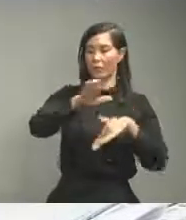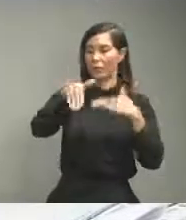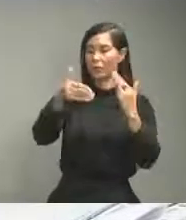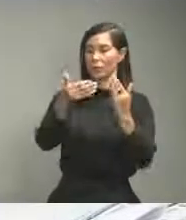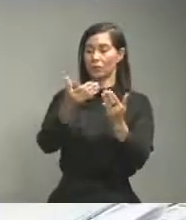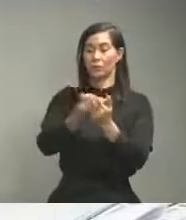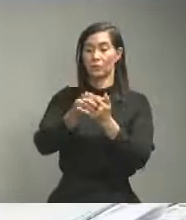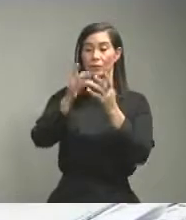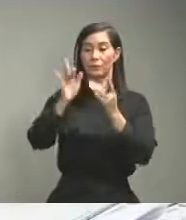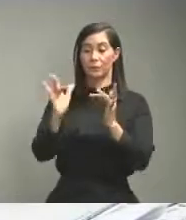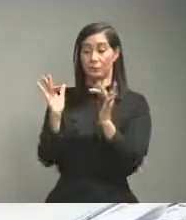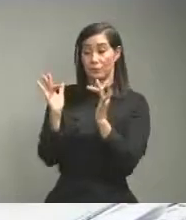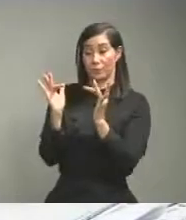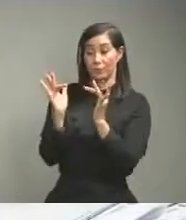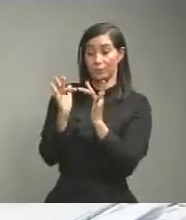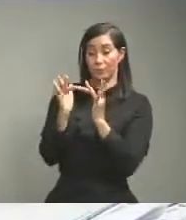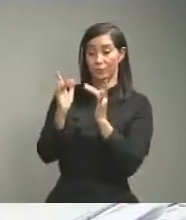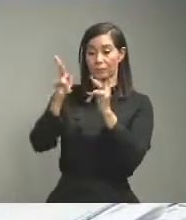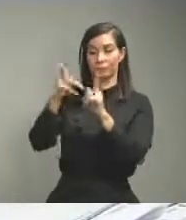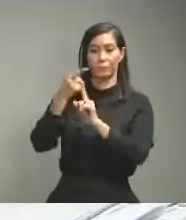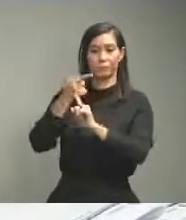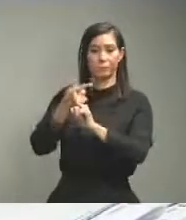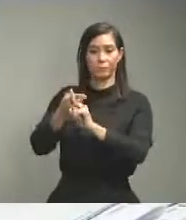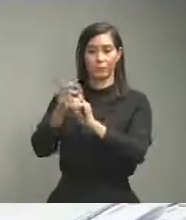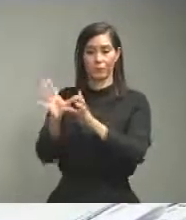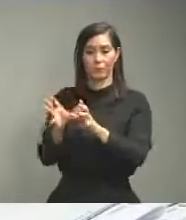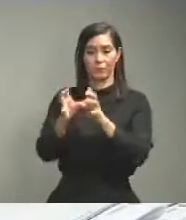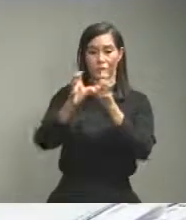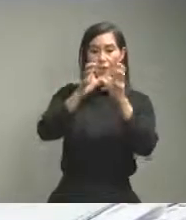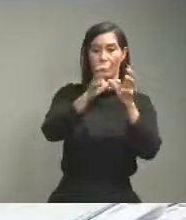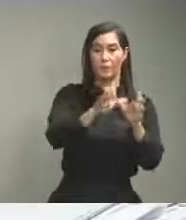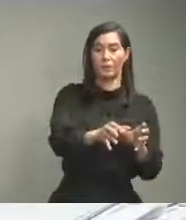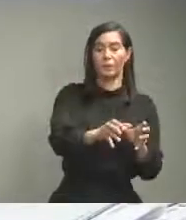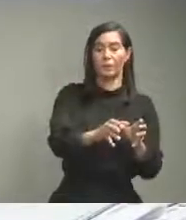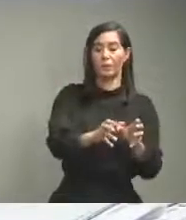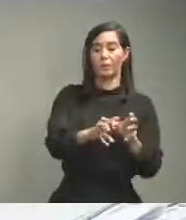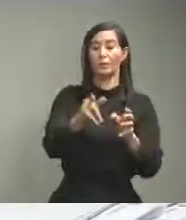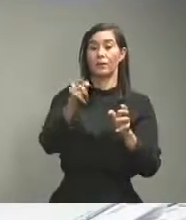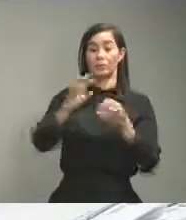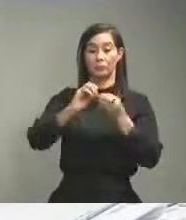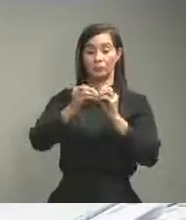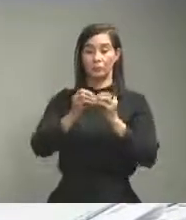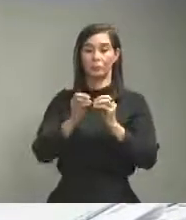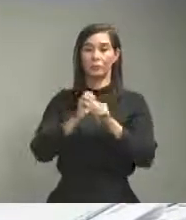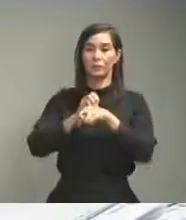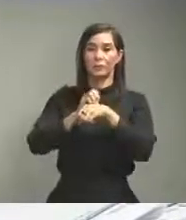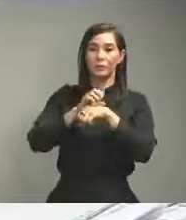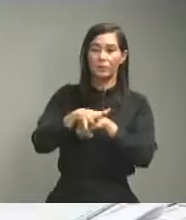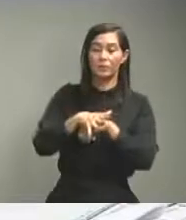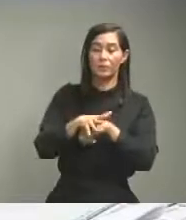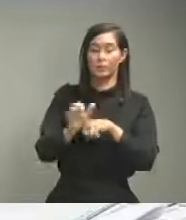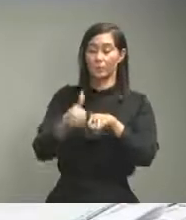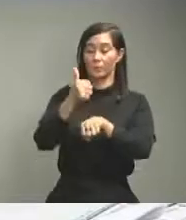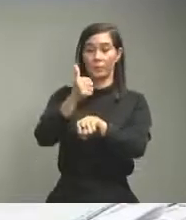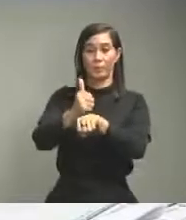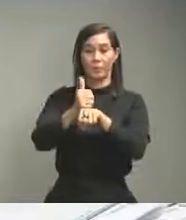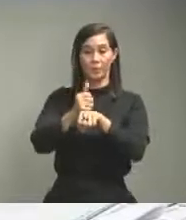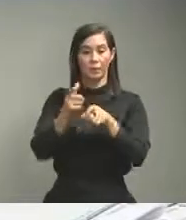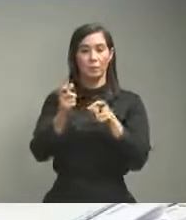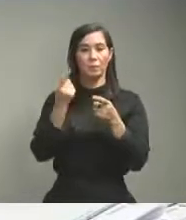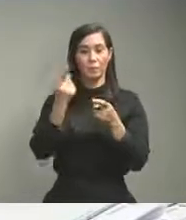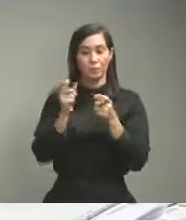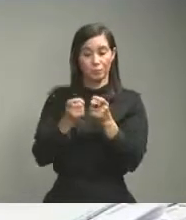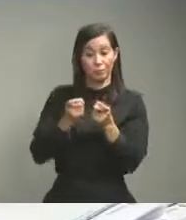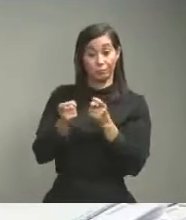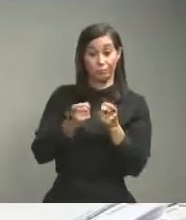sospechosos de manera que el número de casos de transmisión pues se pudiera mantener más controlado